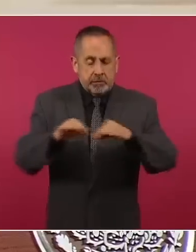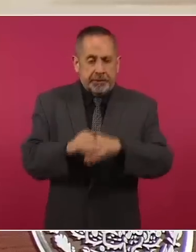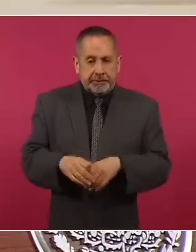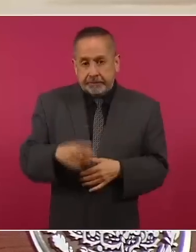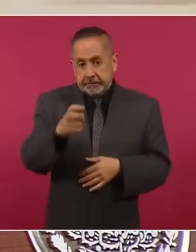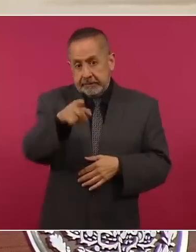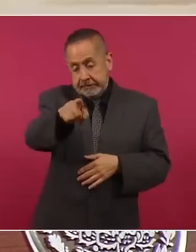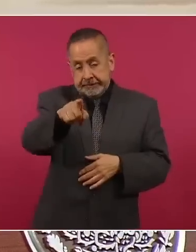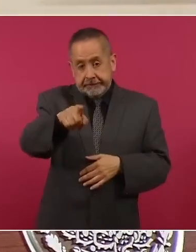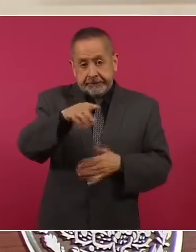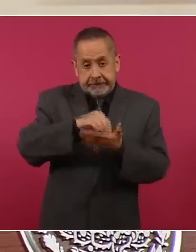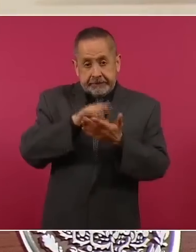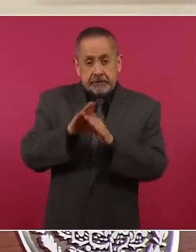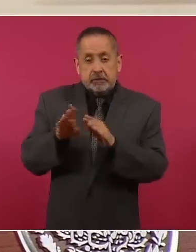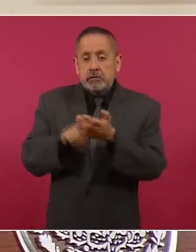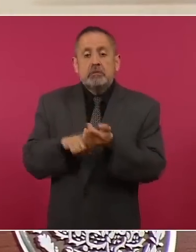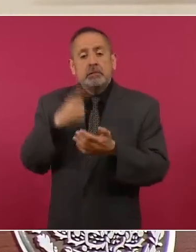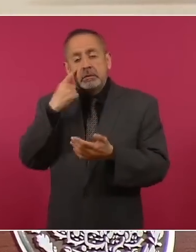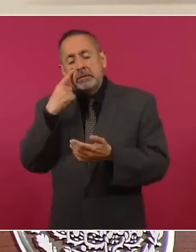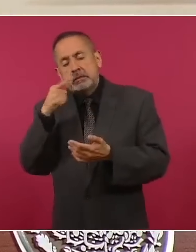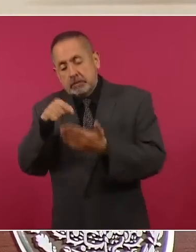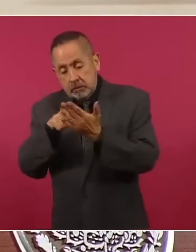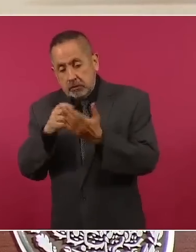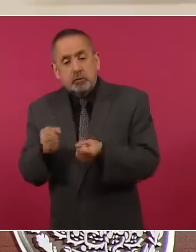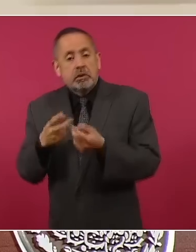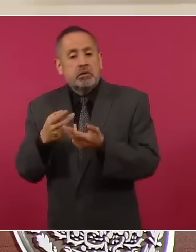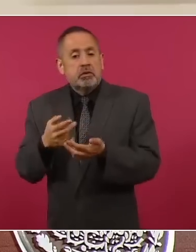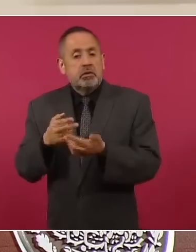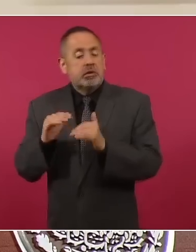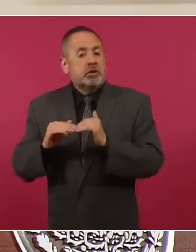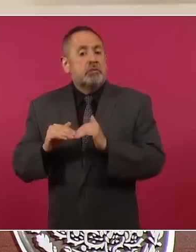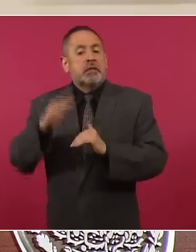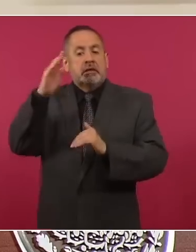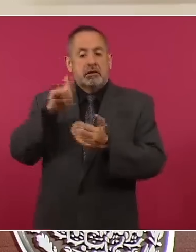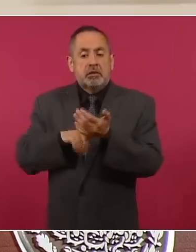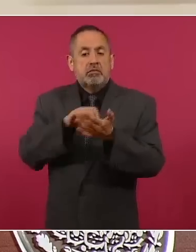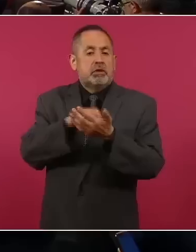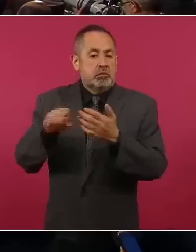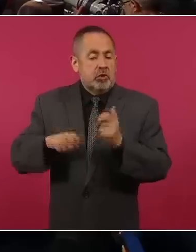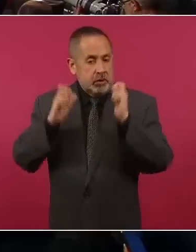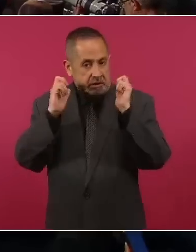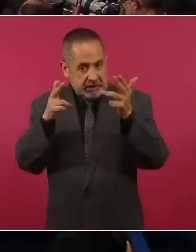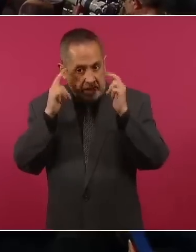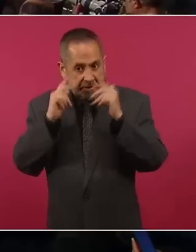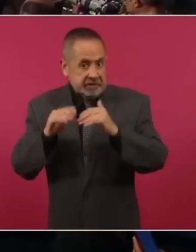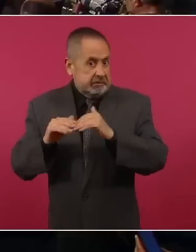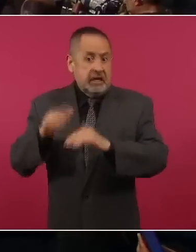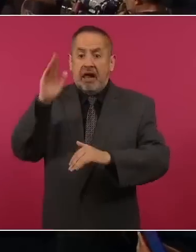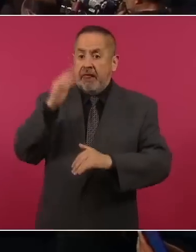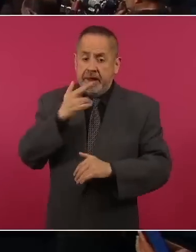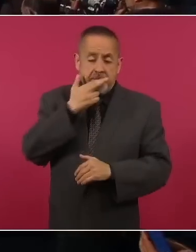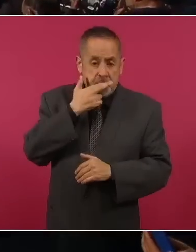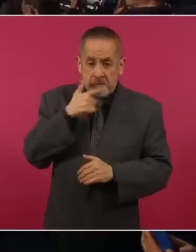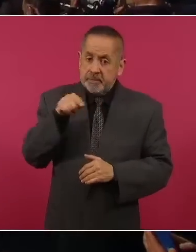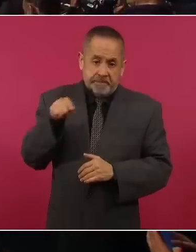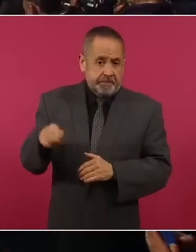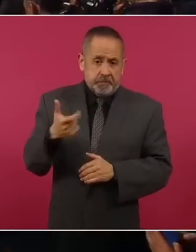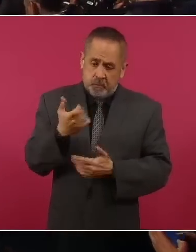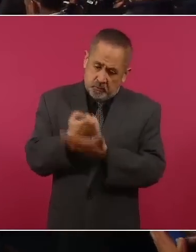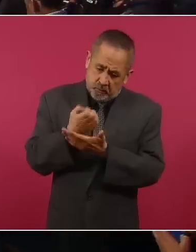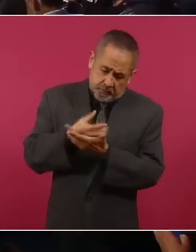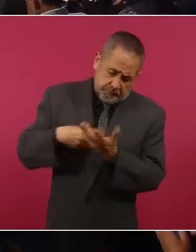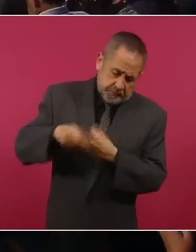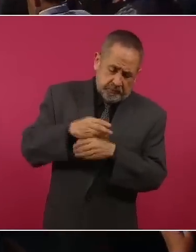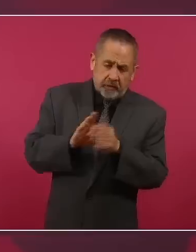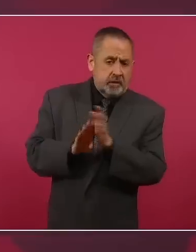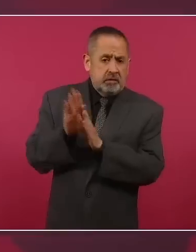revisar los datos de crecimiento de estados como Chiapas, por ejemplo, que